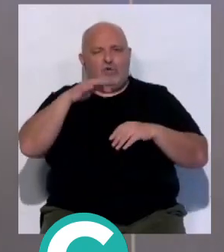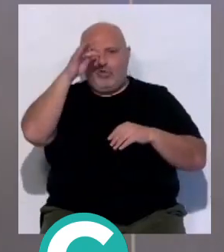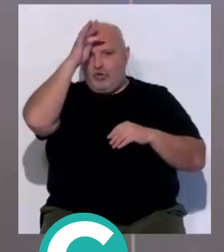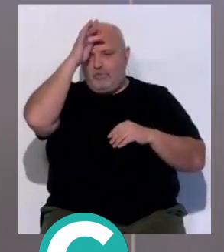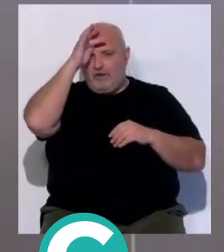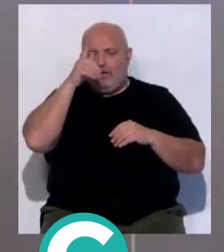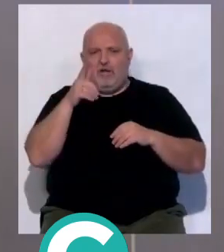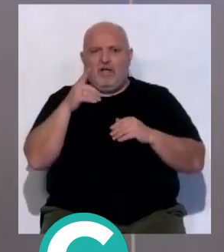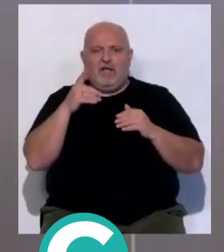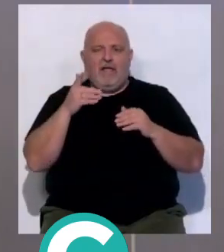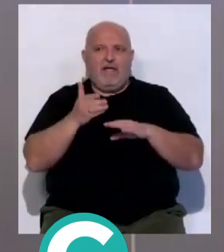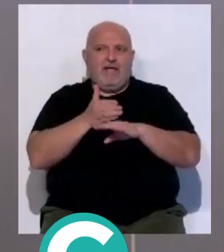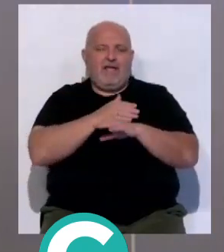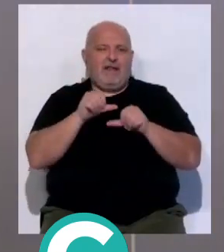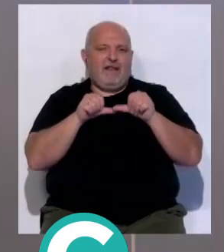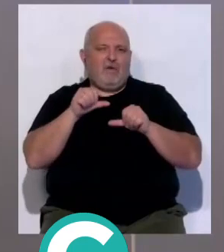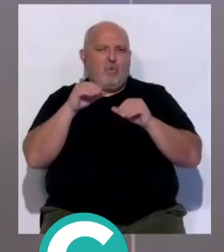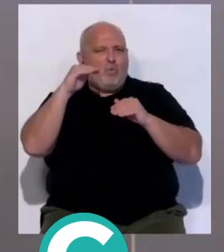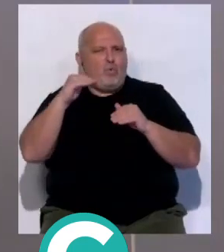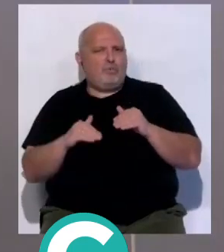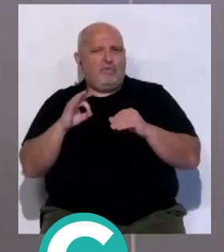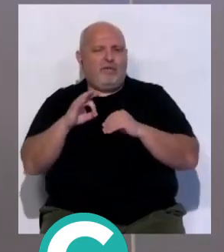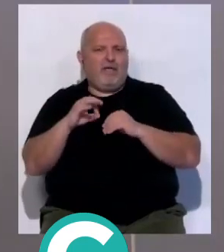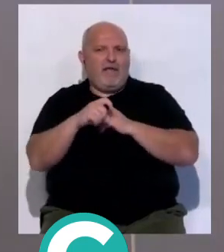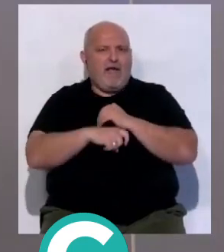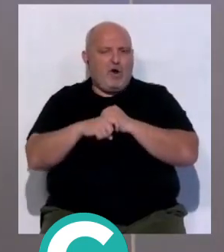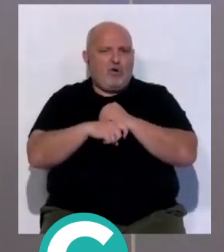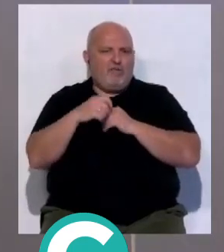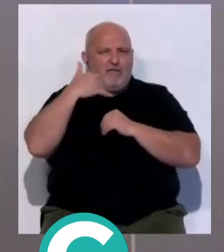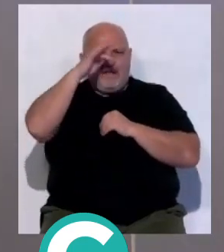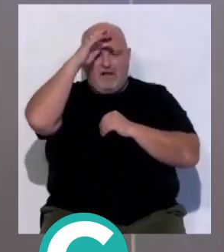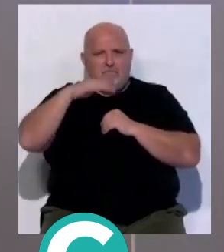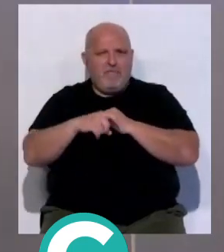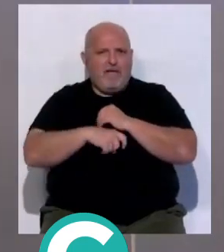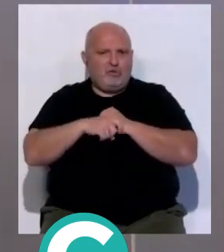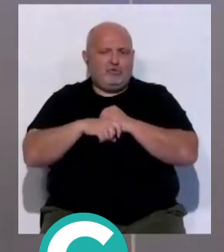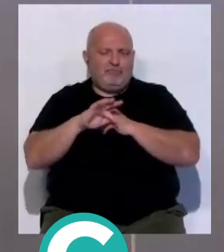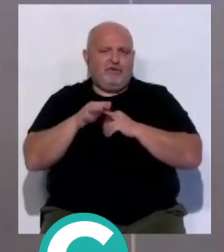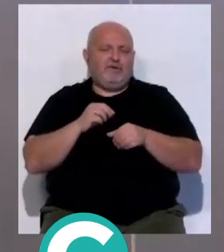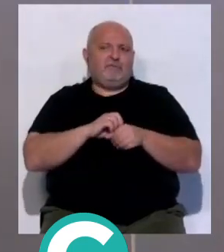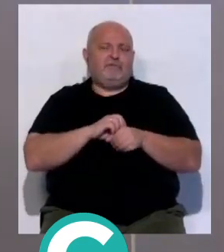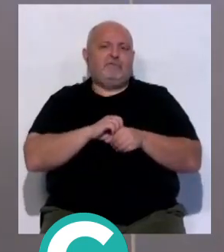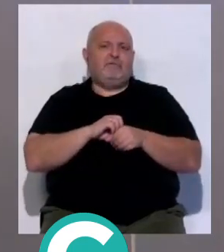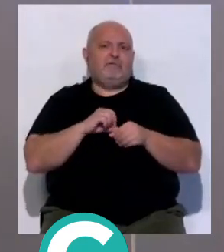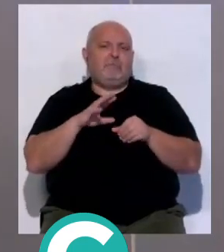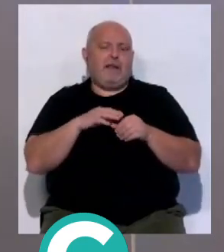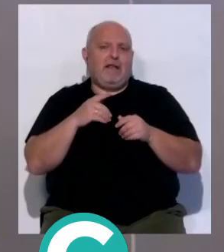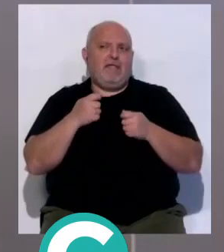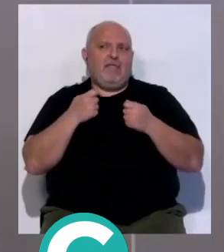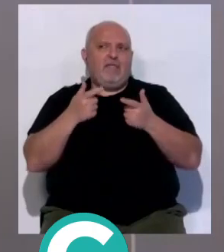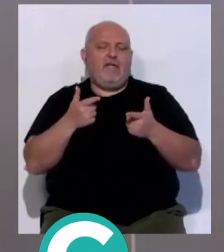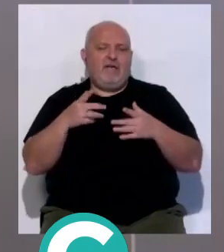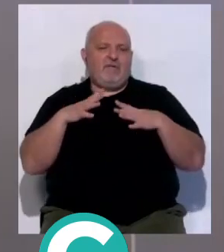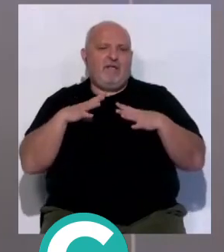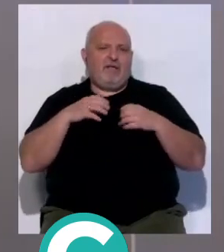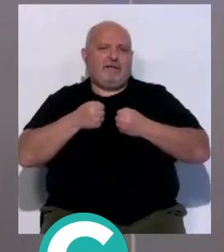de comenzar la liga, el último fin de semana del mes de agosto, para así estiraban un poco las